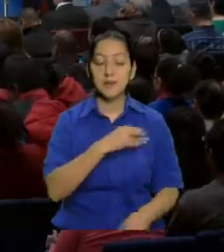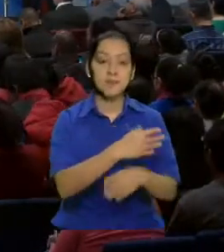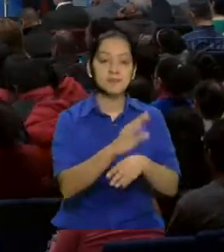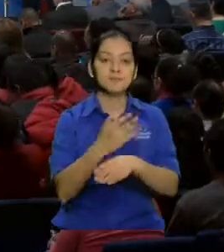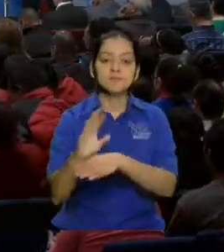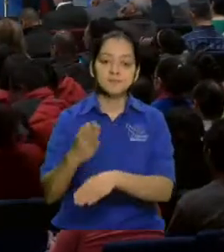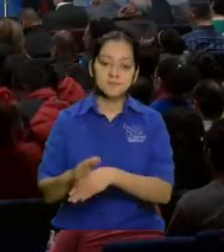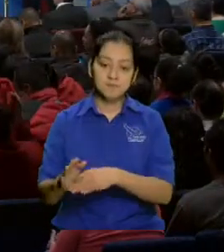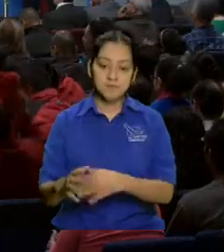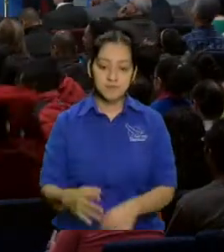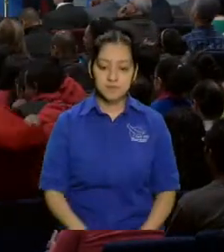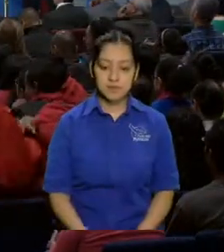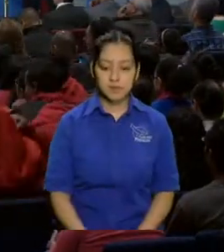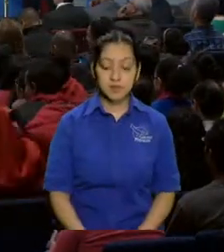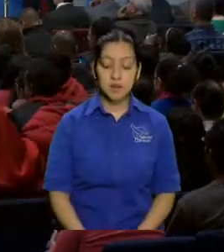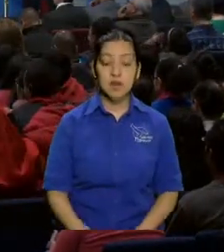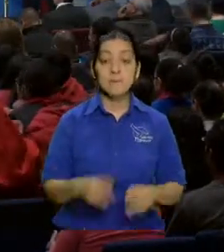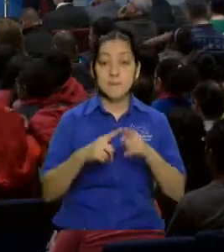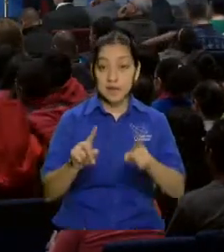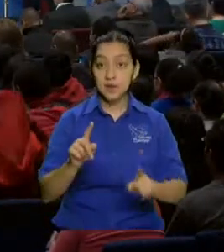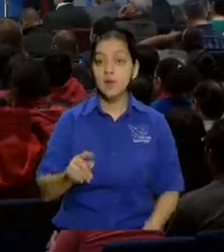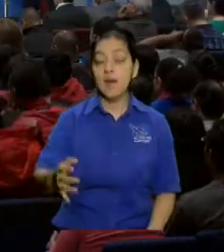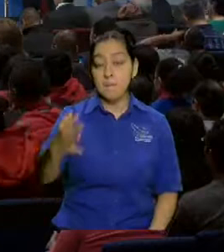el pecado se debe quedar a la puerta